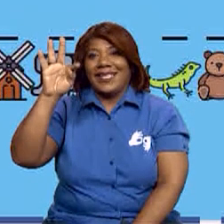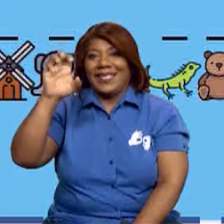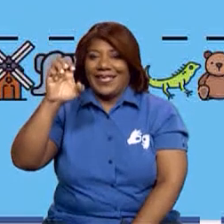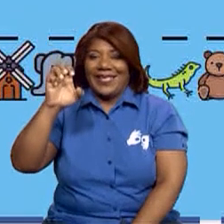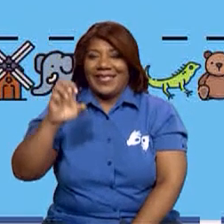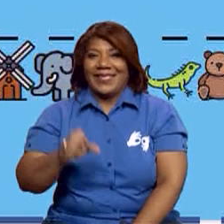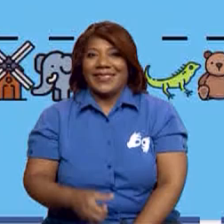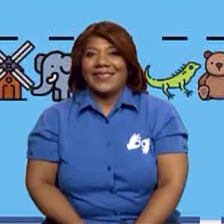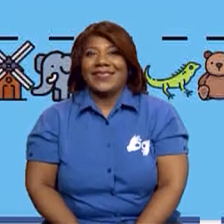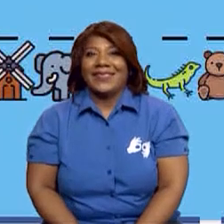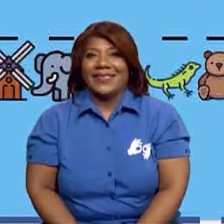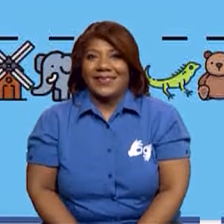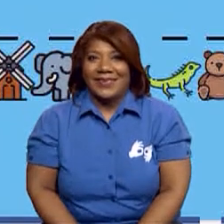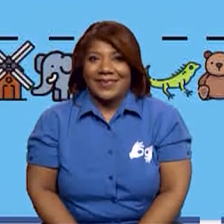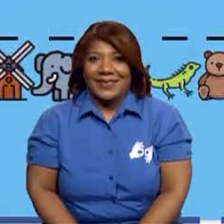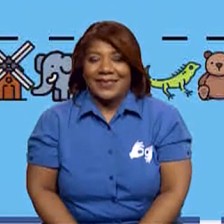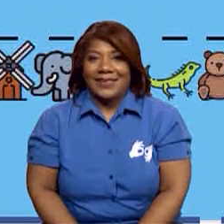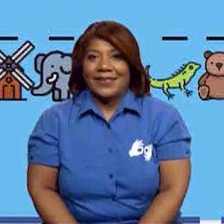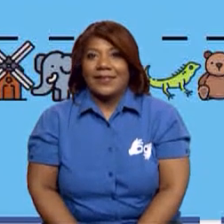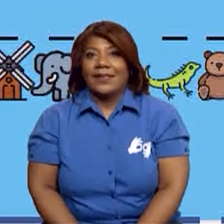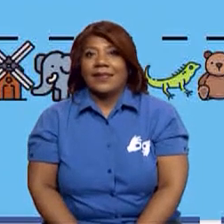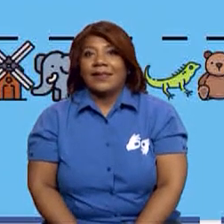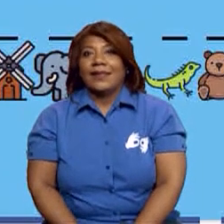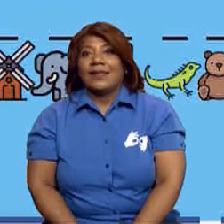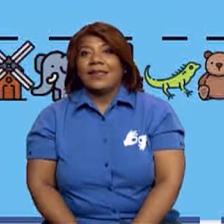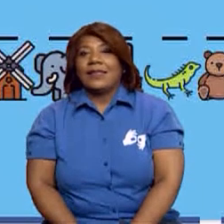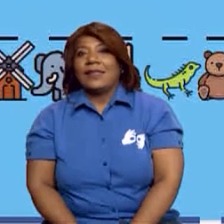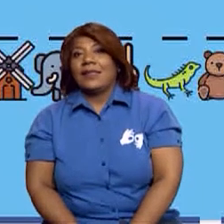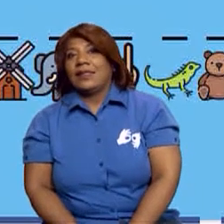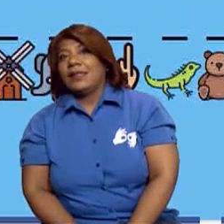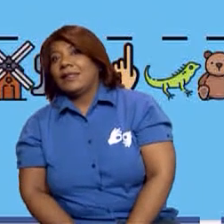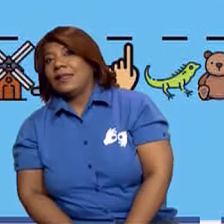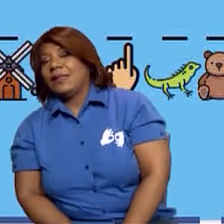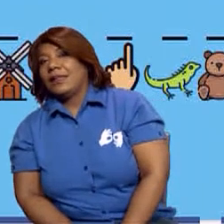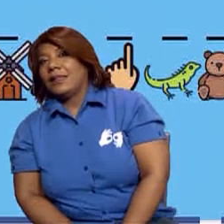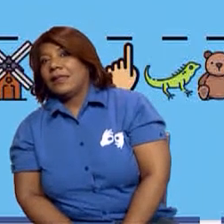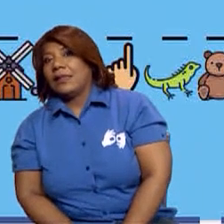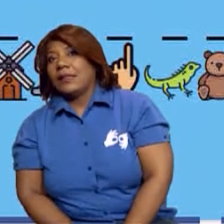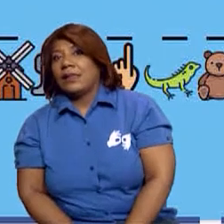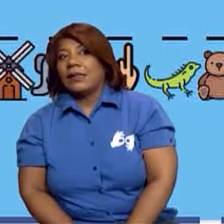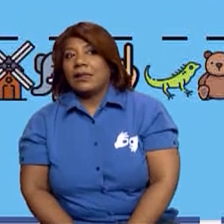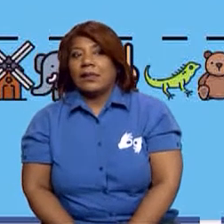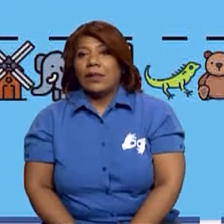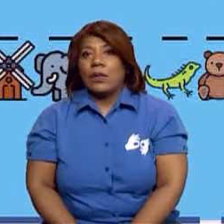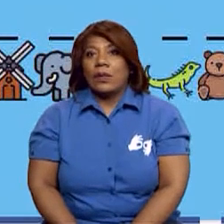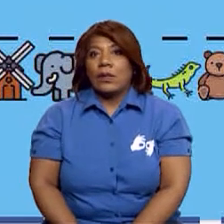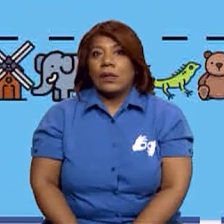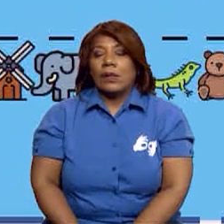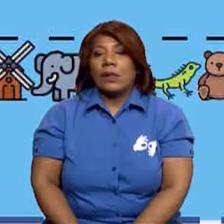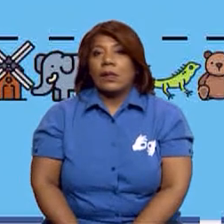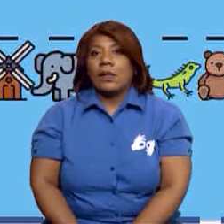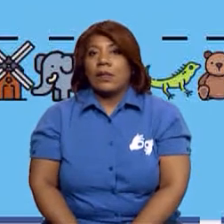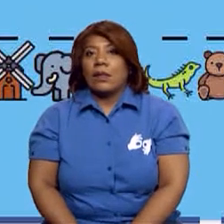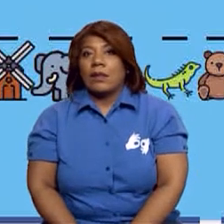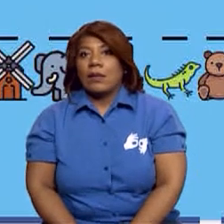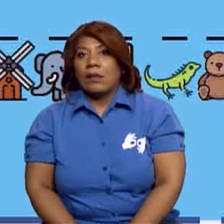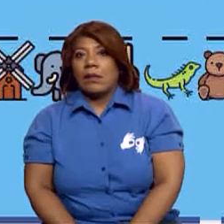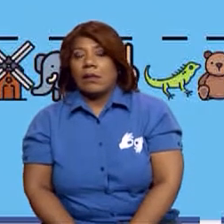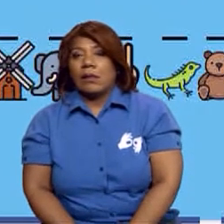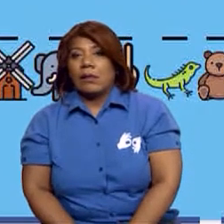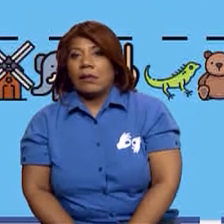Ok, dicen las vías de... ¿Cuál es el tema de hoy? A